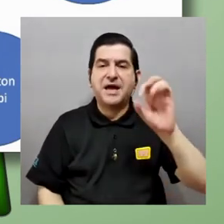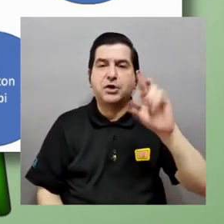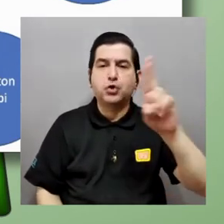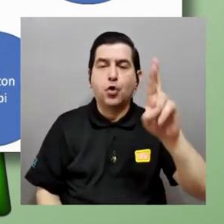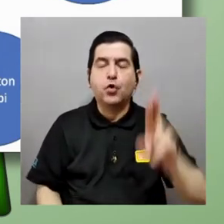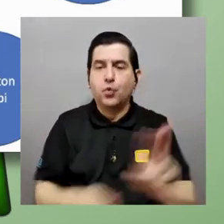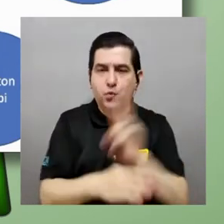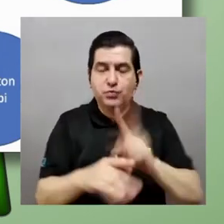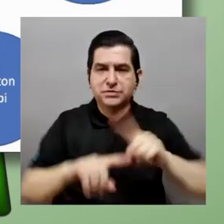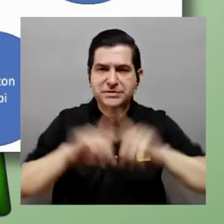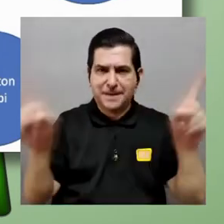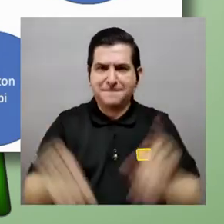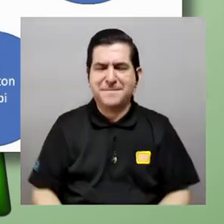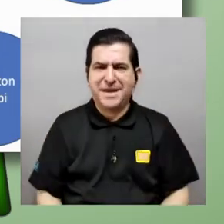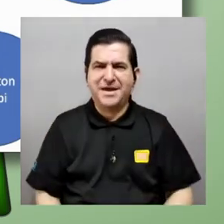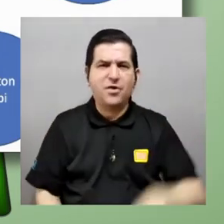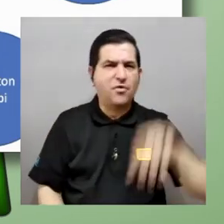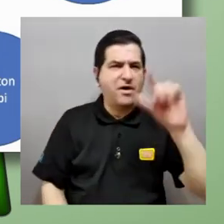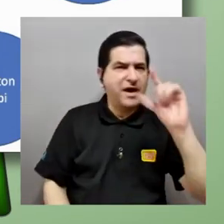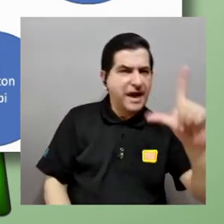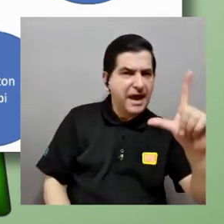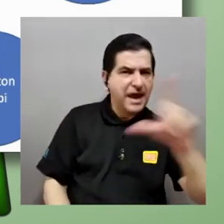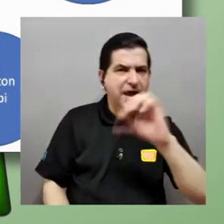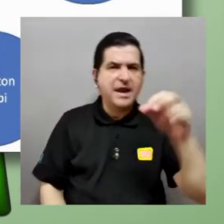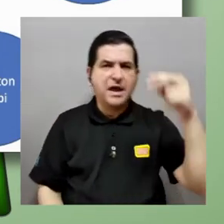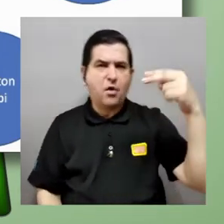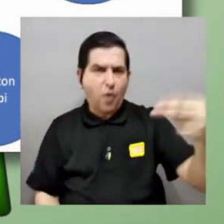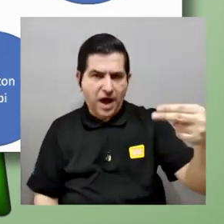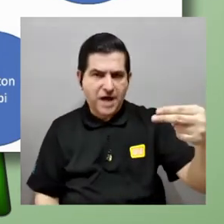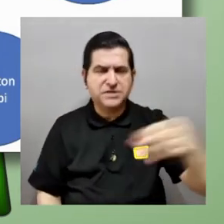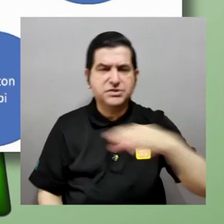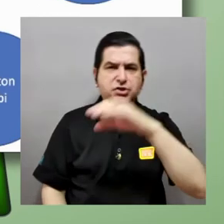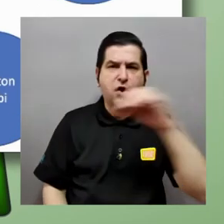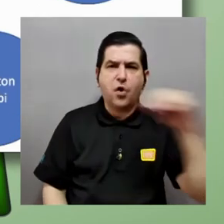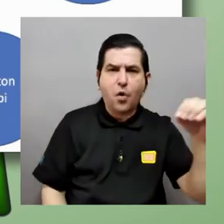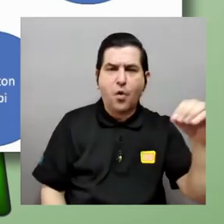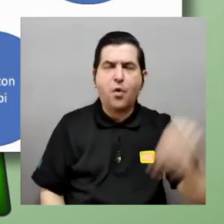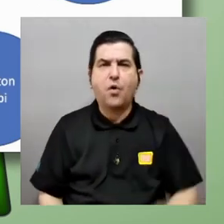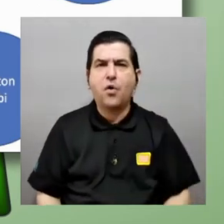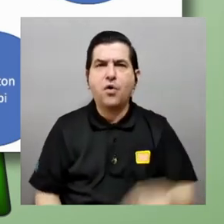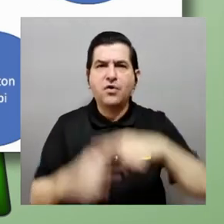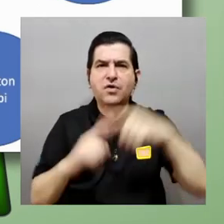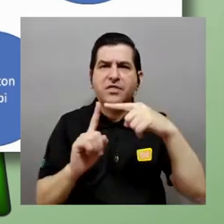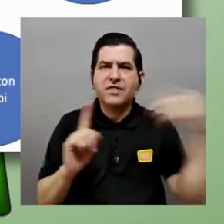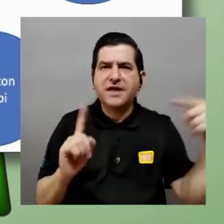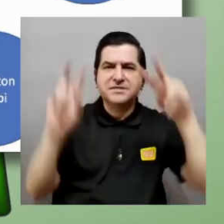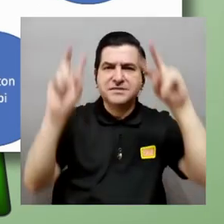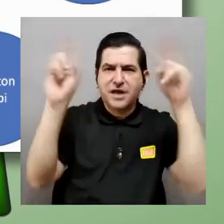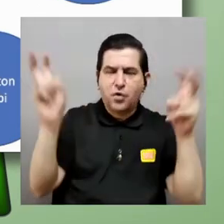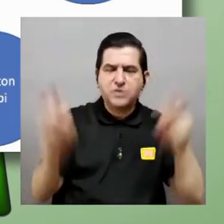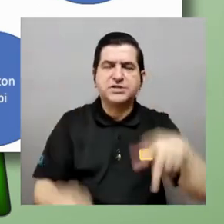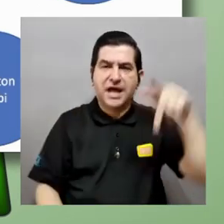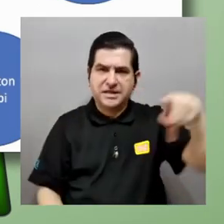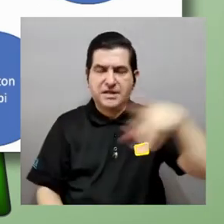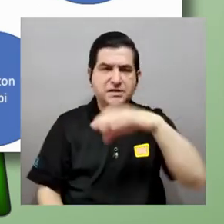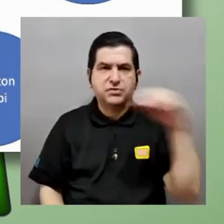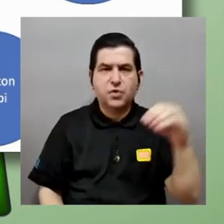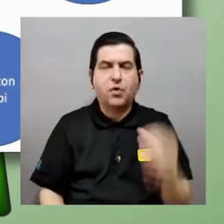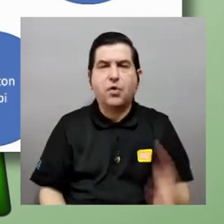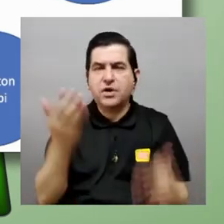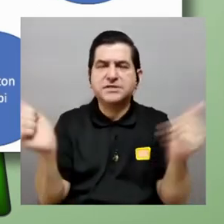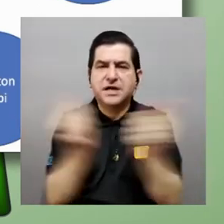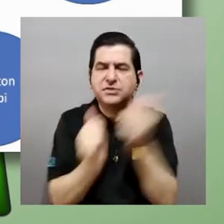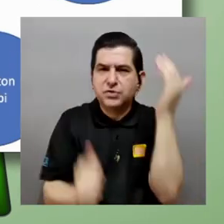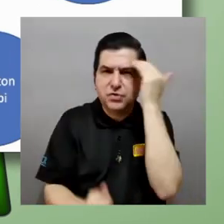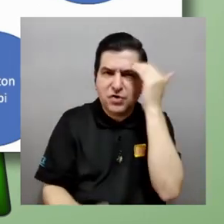vectorial pero ¿cómo se vería en el lagrangiano? ¿cómo se vería en el hamiltoniano? ¿cómo se vería a partir de los corchetes de Poisson? ¿cómo